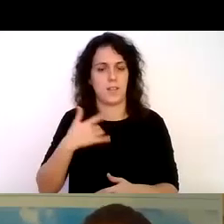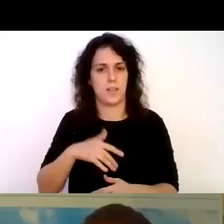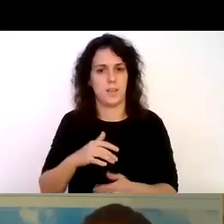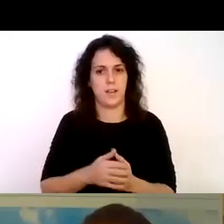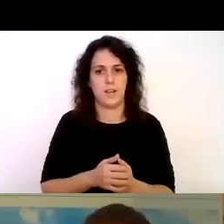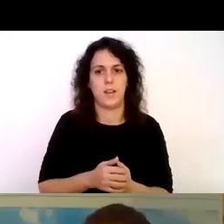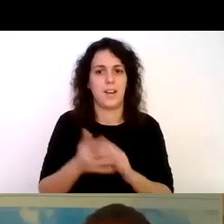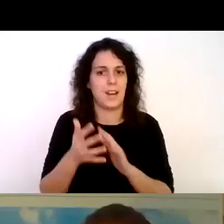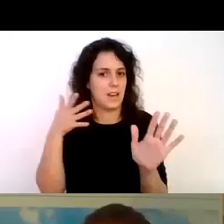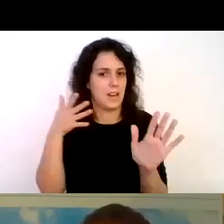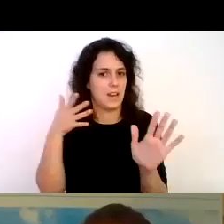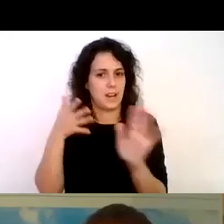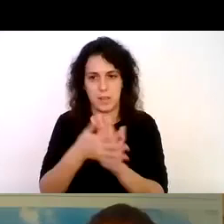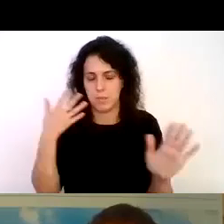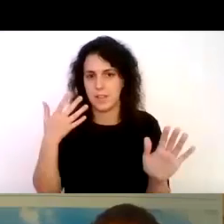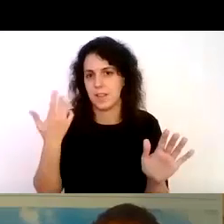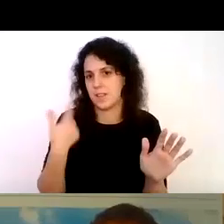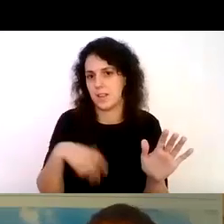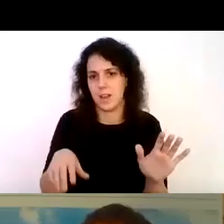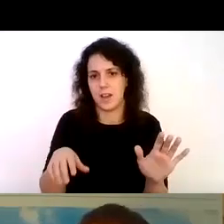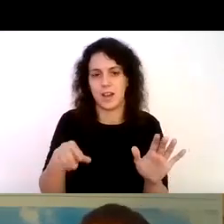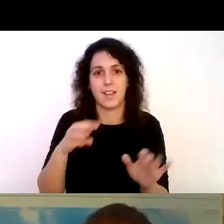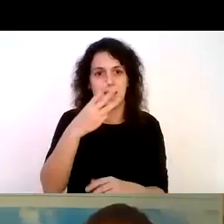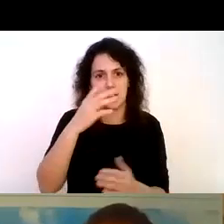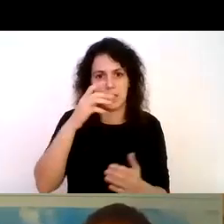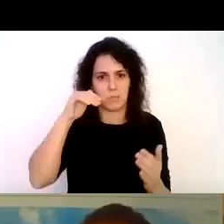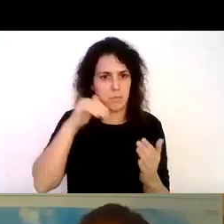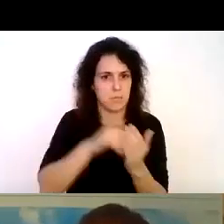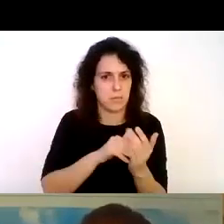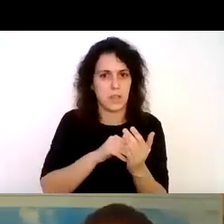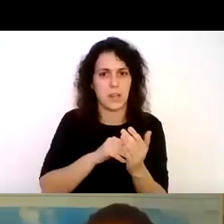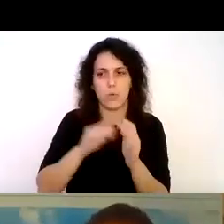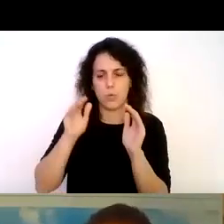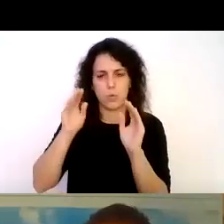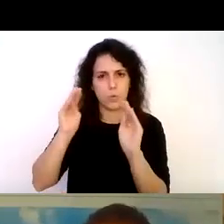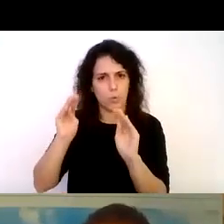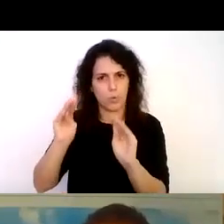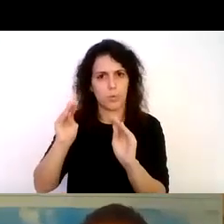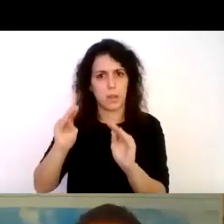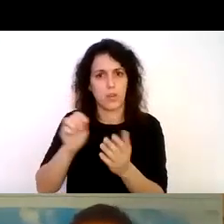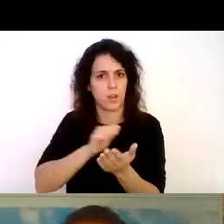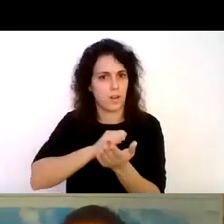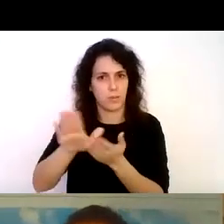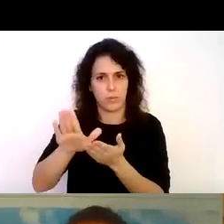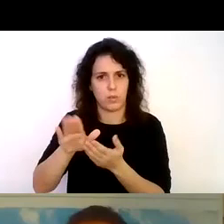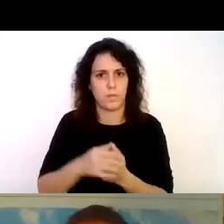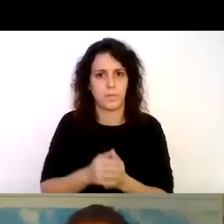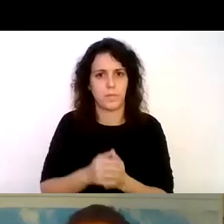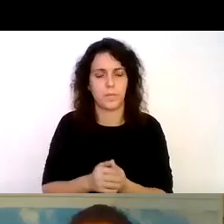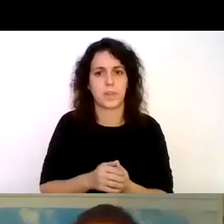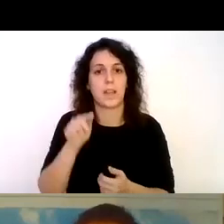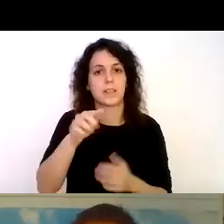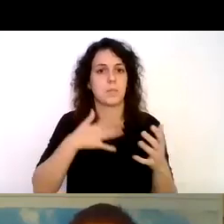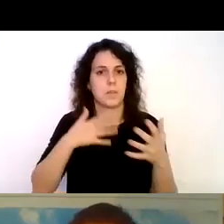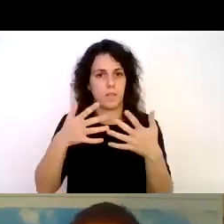rápidamente hemos hecho más de 3.000 bautismos gratuitos es completamente gratuito y esta es mi frase